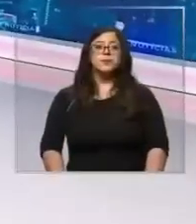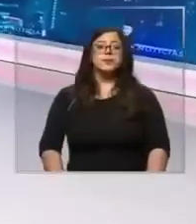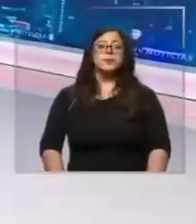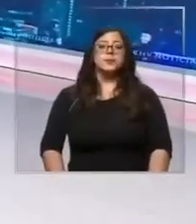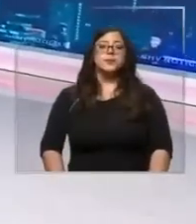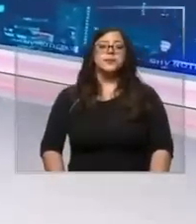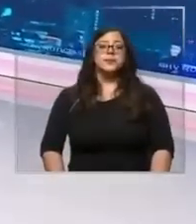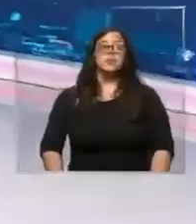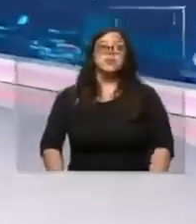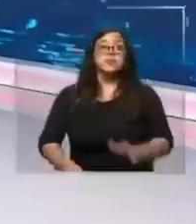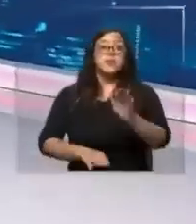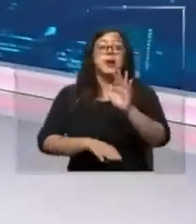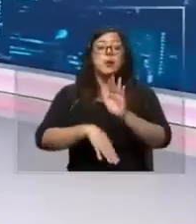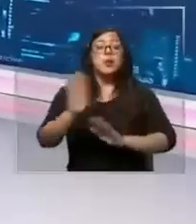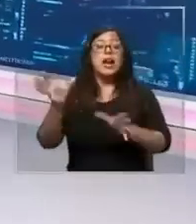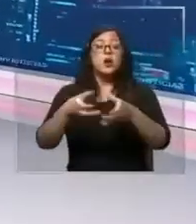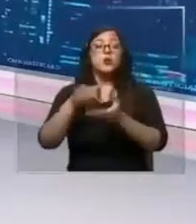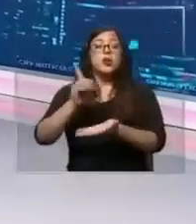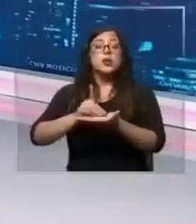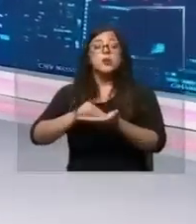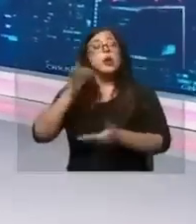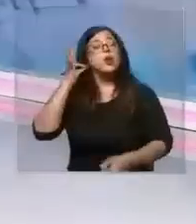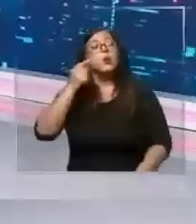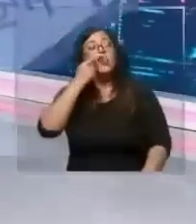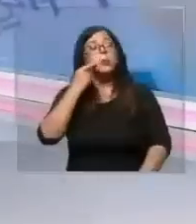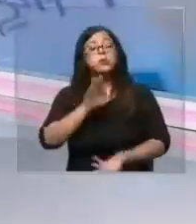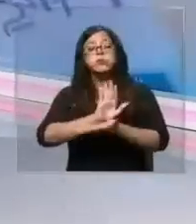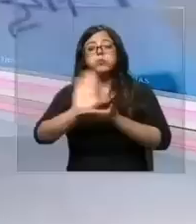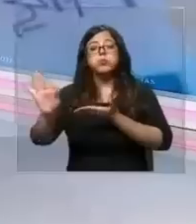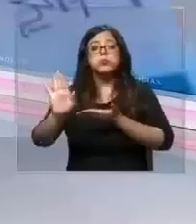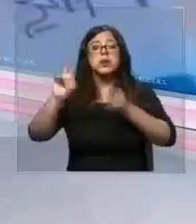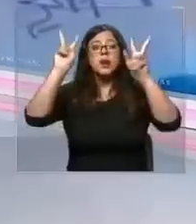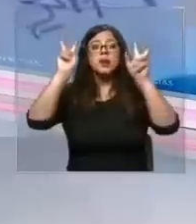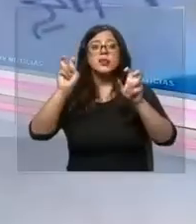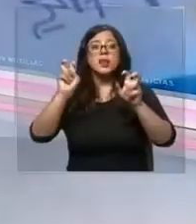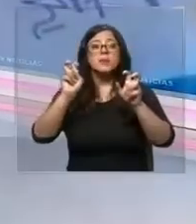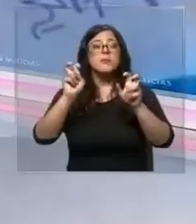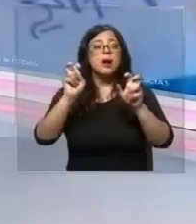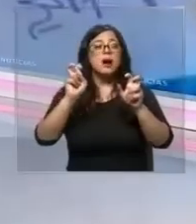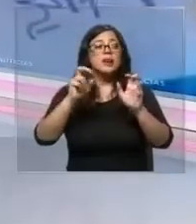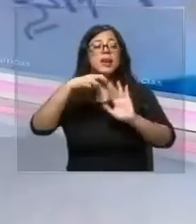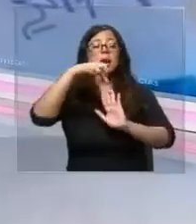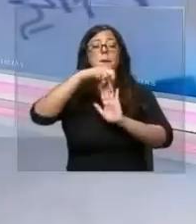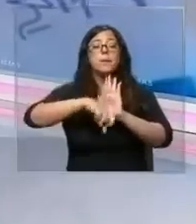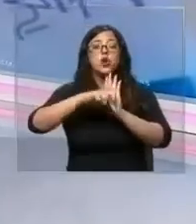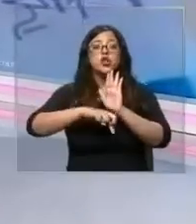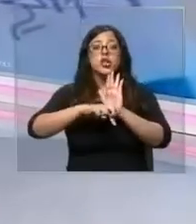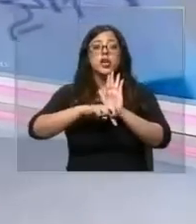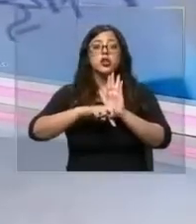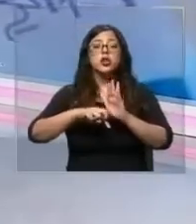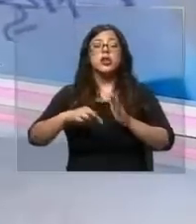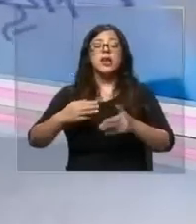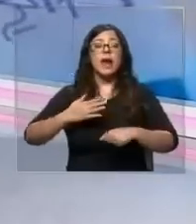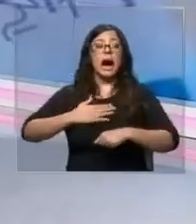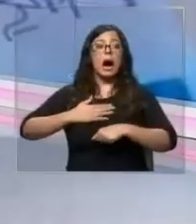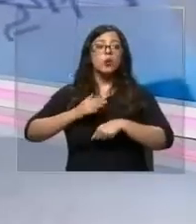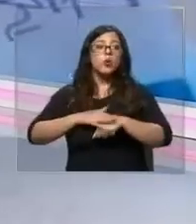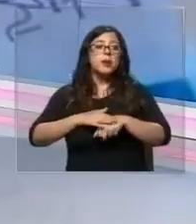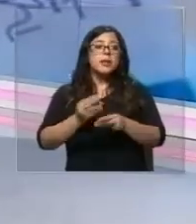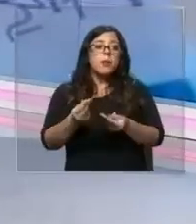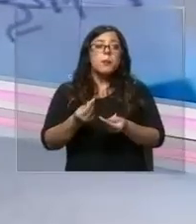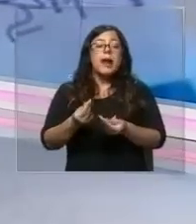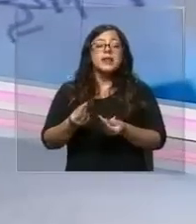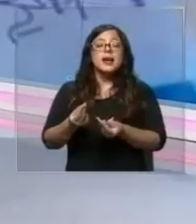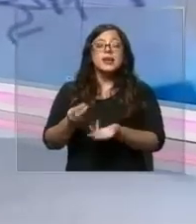Por amplia mayoría la Cámara de Diputadas y Diputados rechazó la idea de legislar los proyectos parlamentarios de autopréstamo que permitían